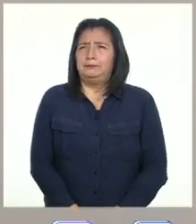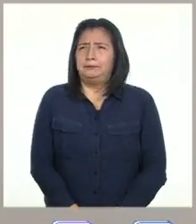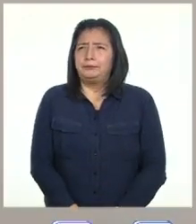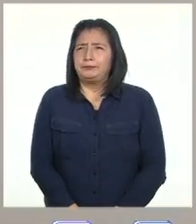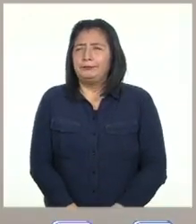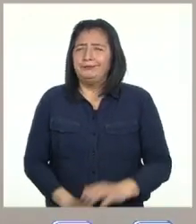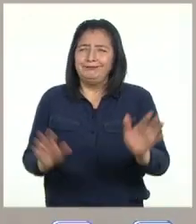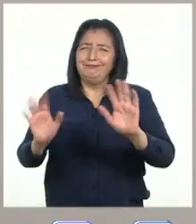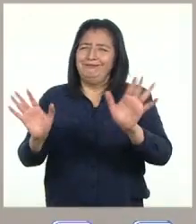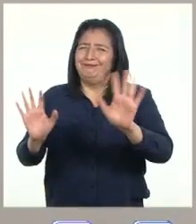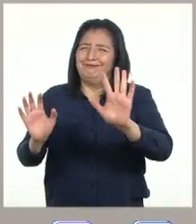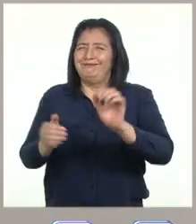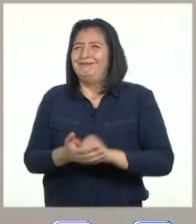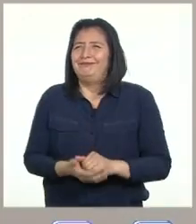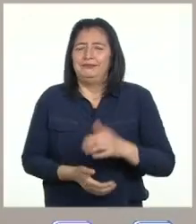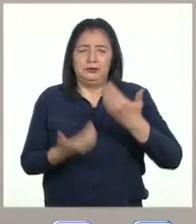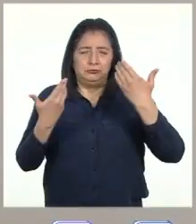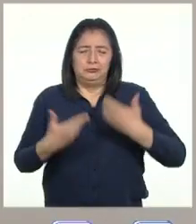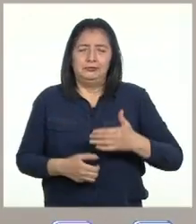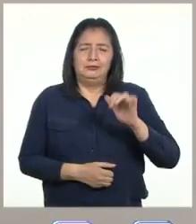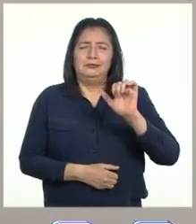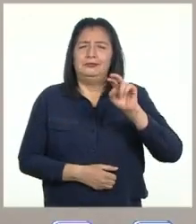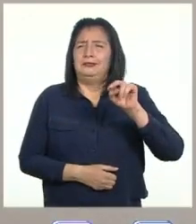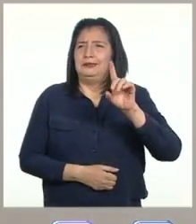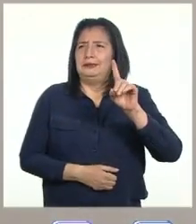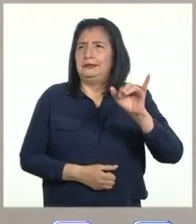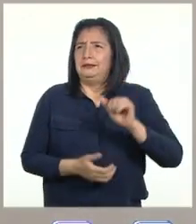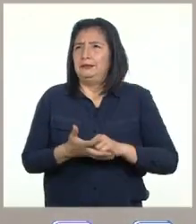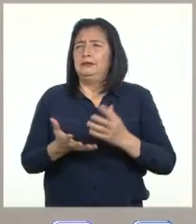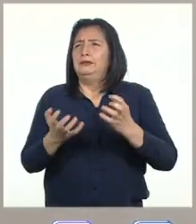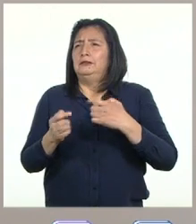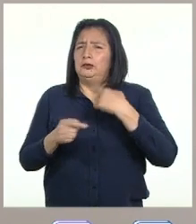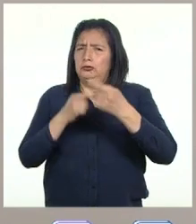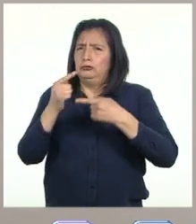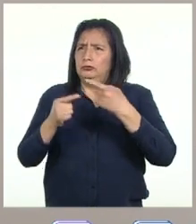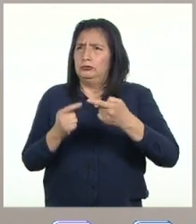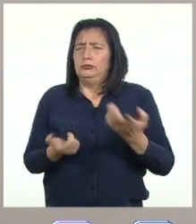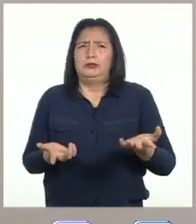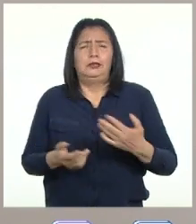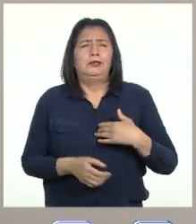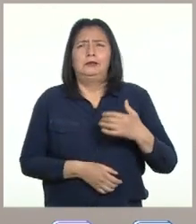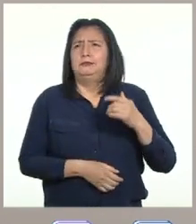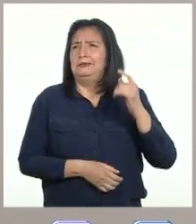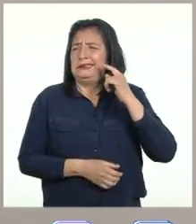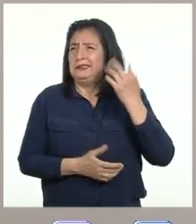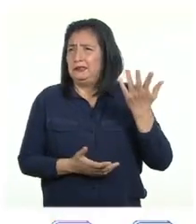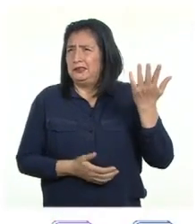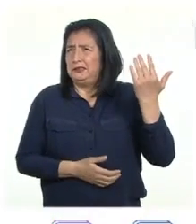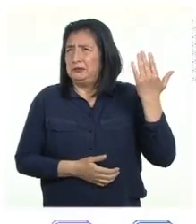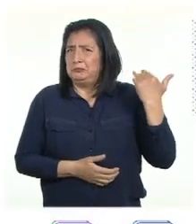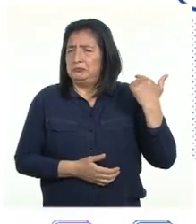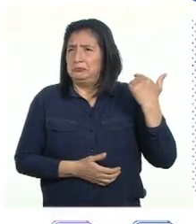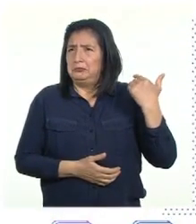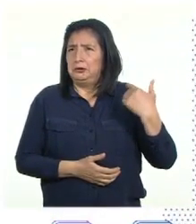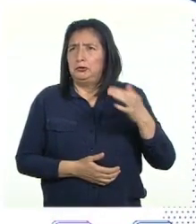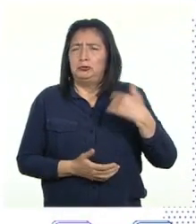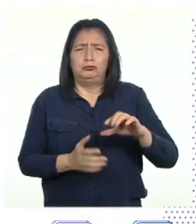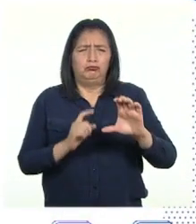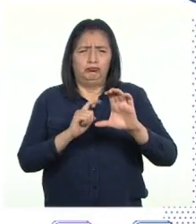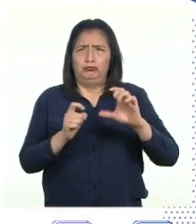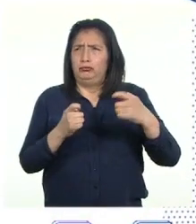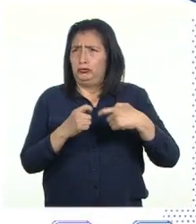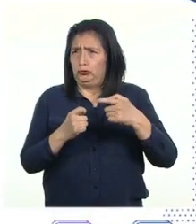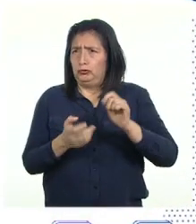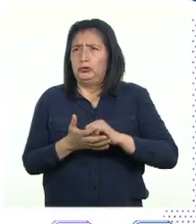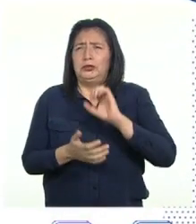Hola chicas y chicos, yo soy Andy y quiero contarles lo que le pasó a mi tía Hace poco le llegó un correo electrónico